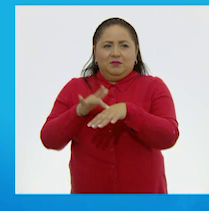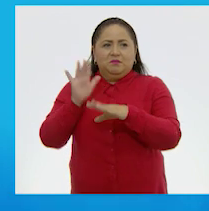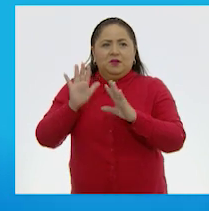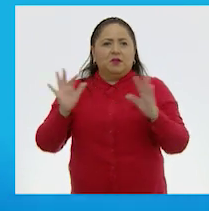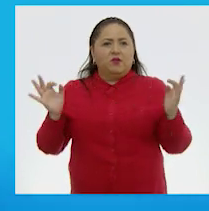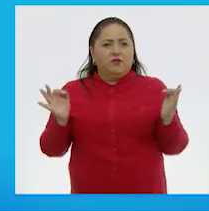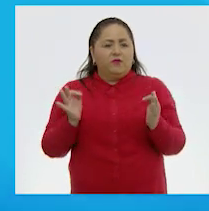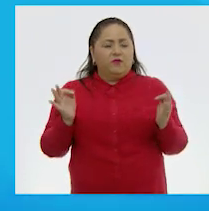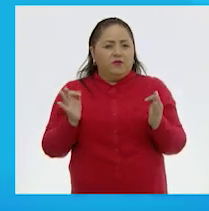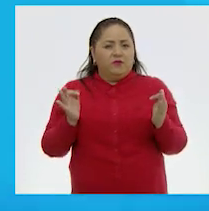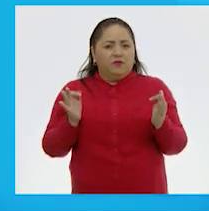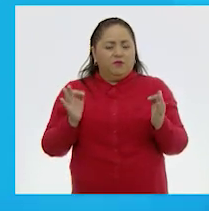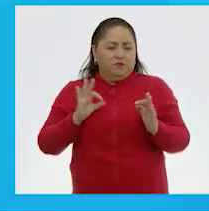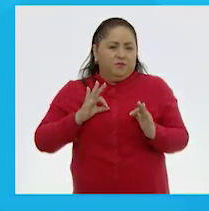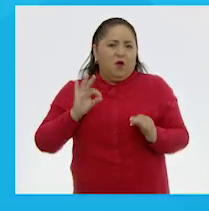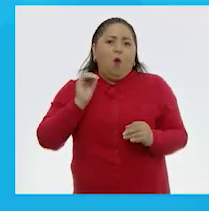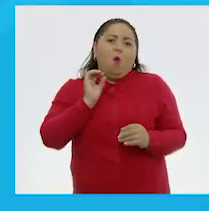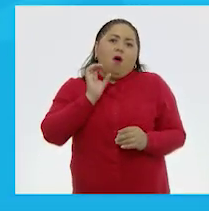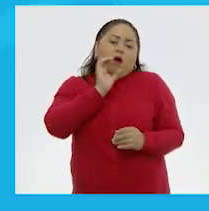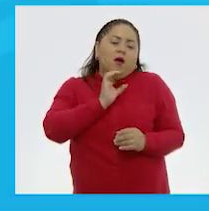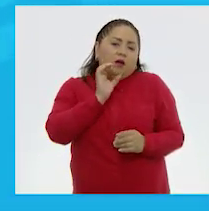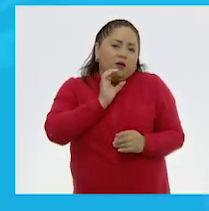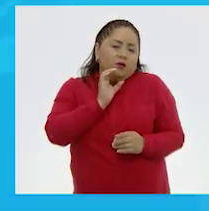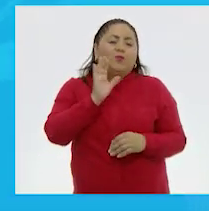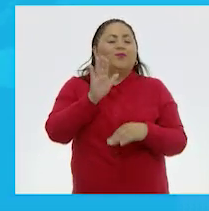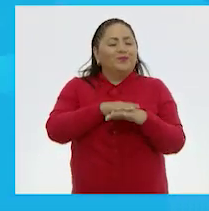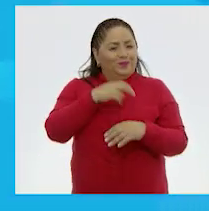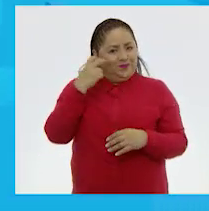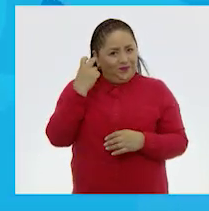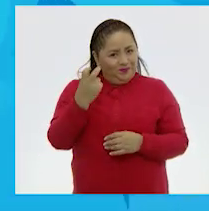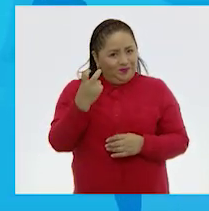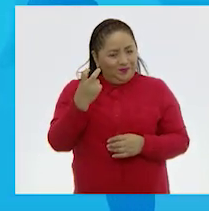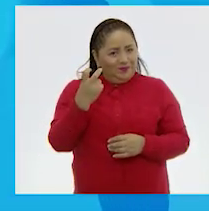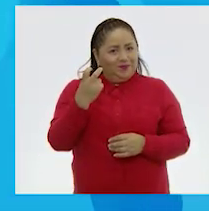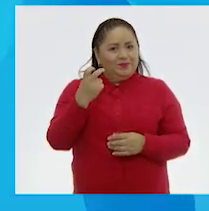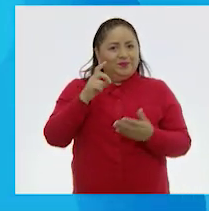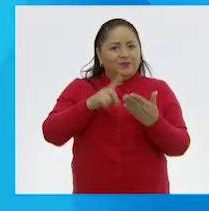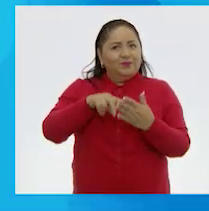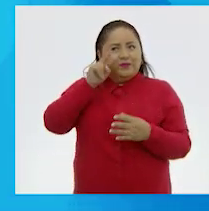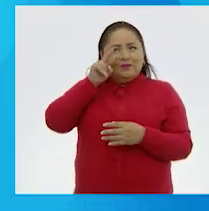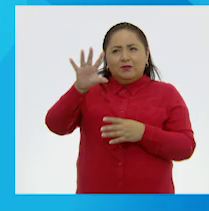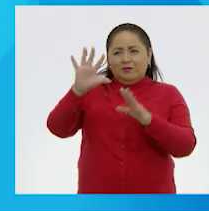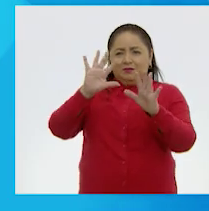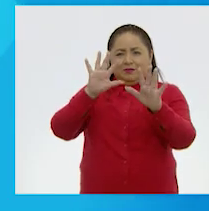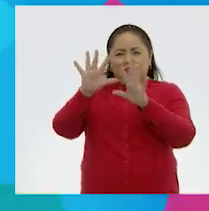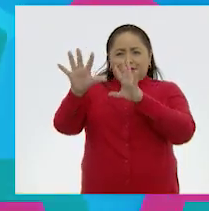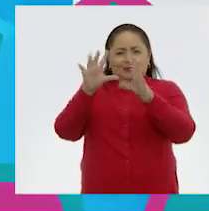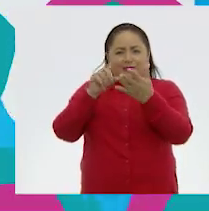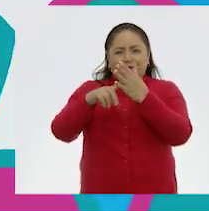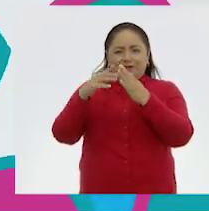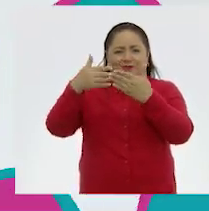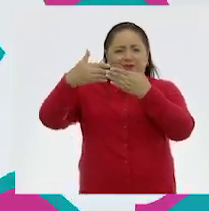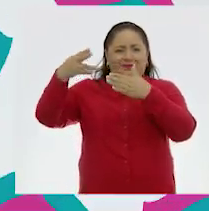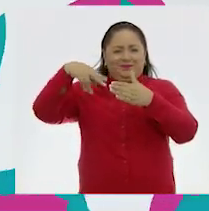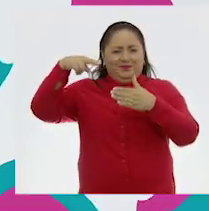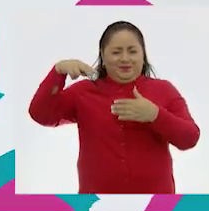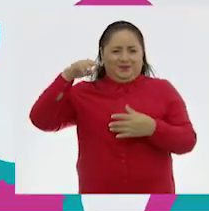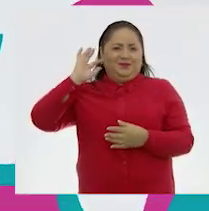las sentiríamos un poquito calientitas. Por eso el contraste que hace el maestro Tamayo.